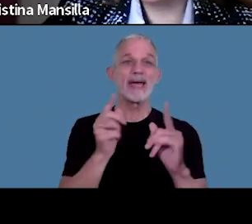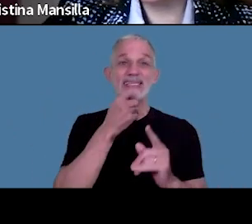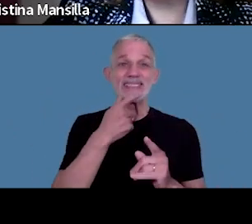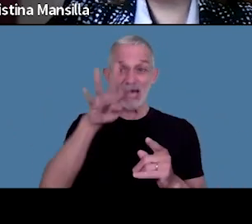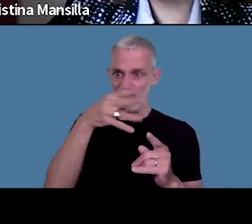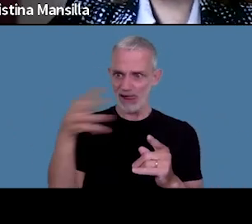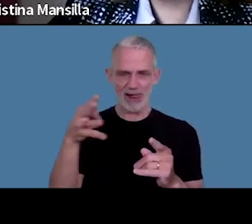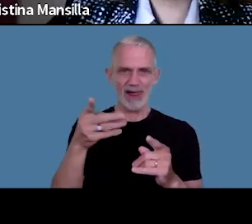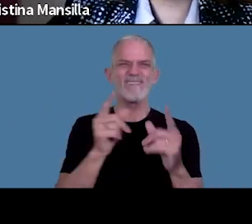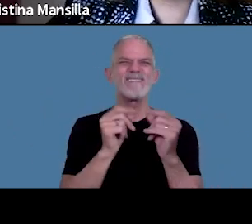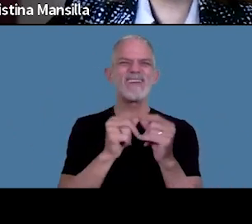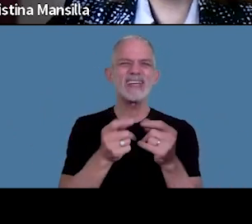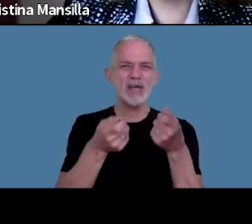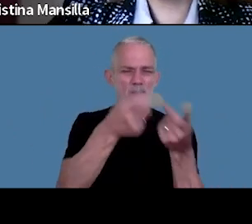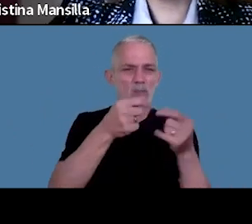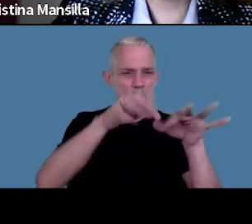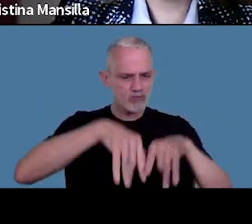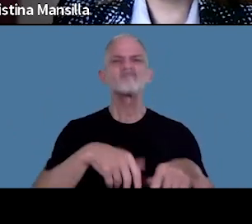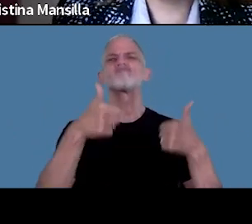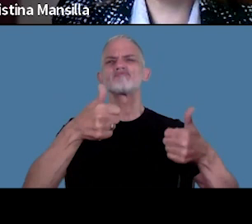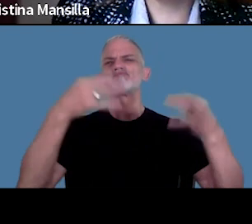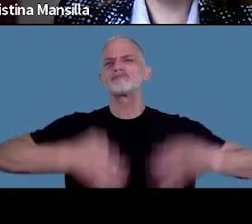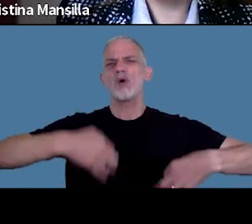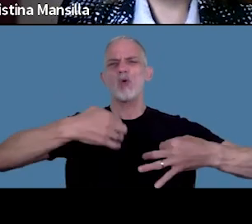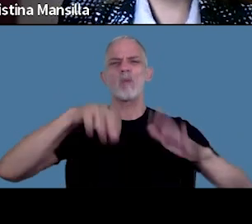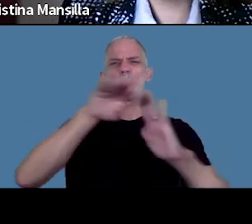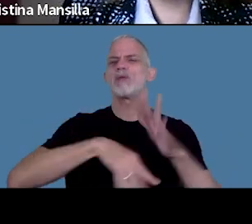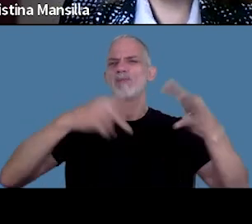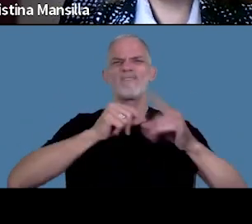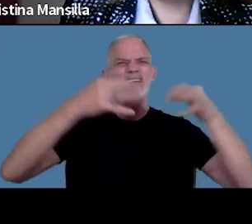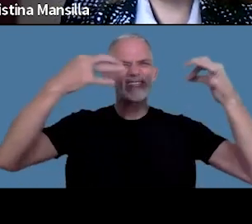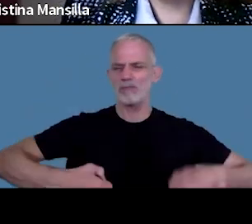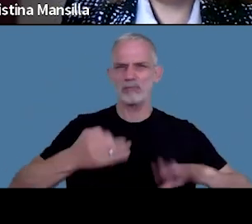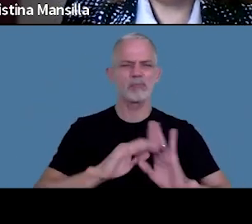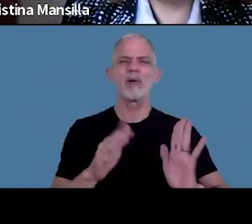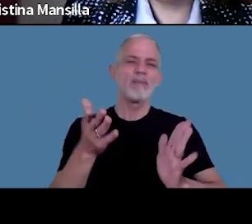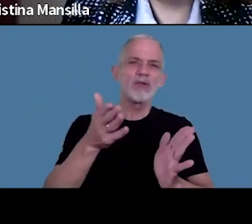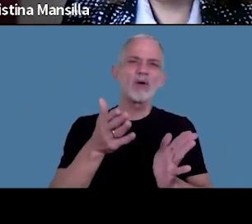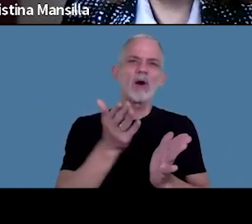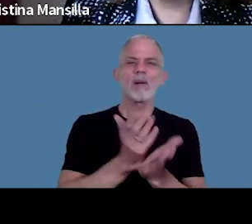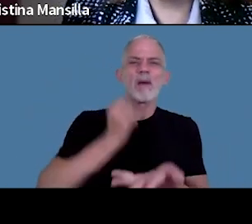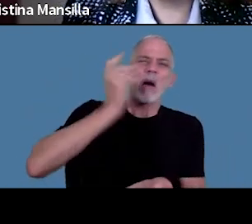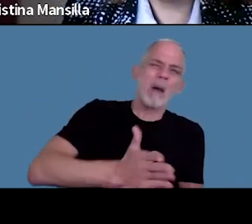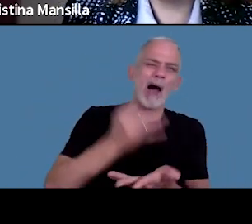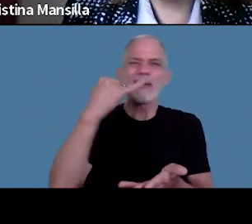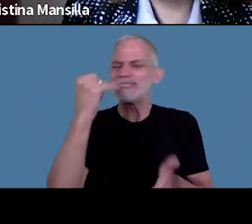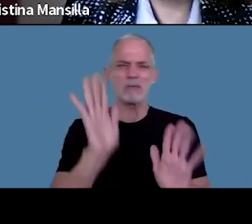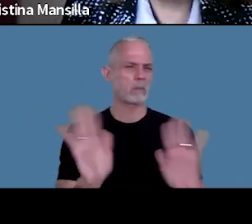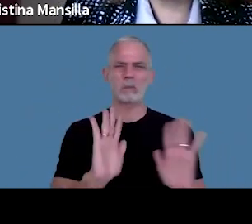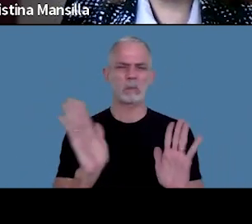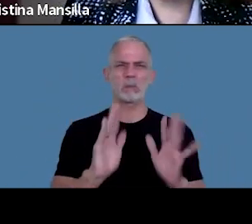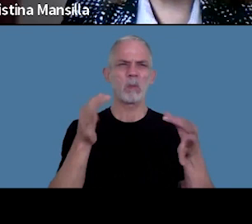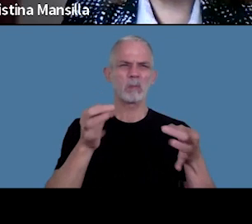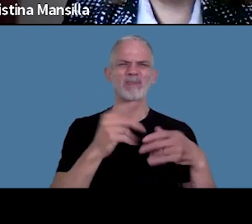presentan en estas fechas se consideran cumplidas en término sin derecho a aplicar intereses resarcitorios